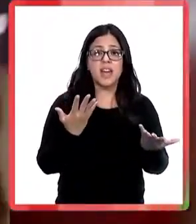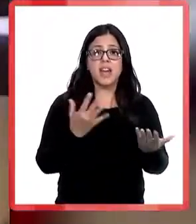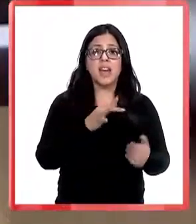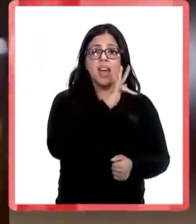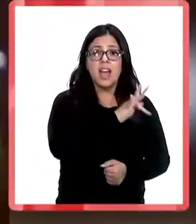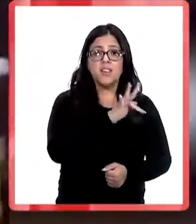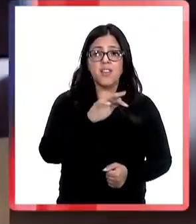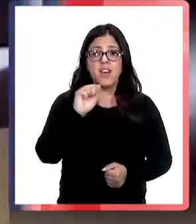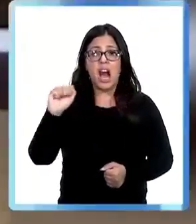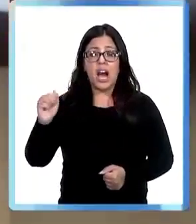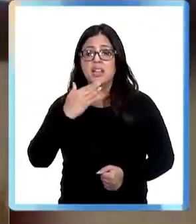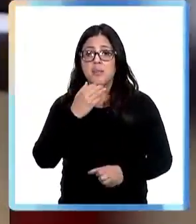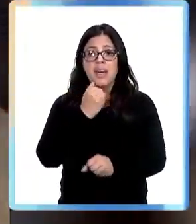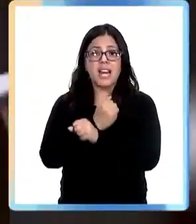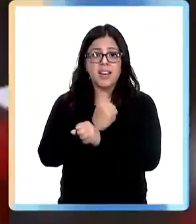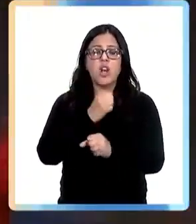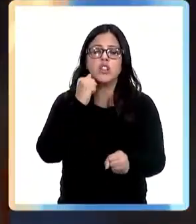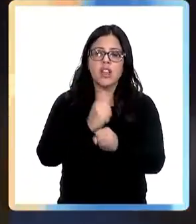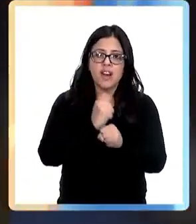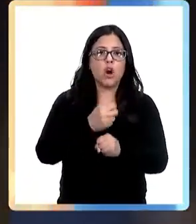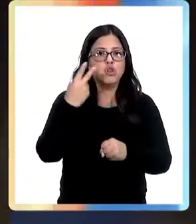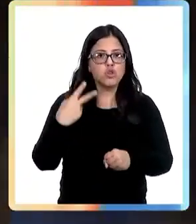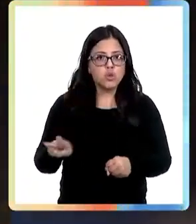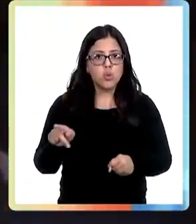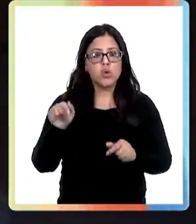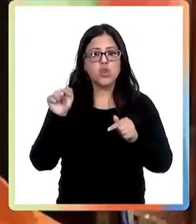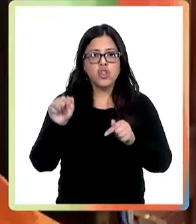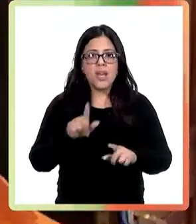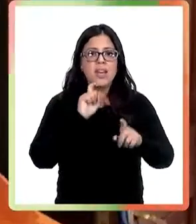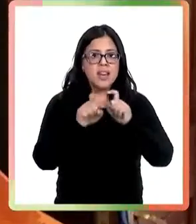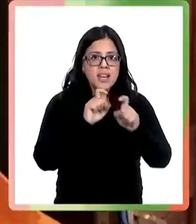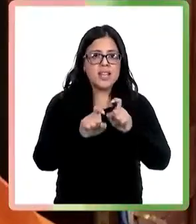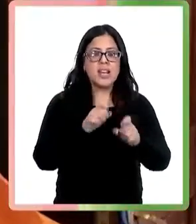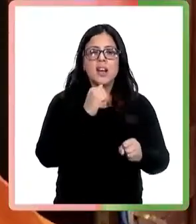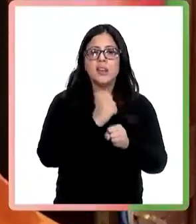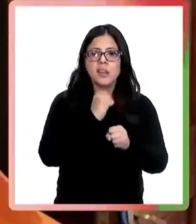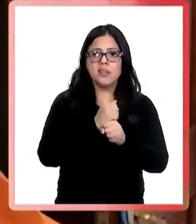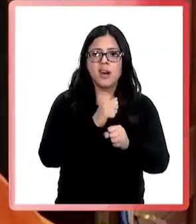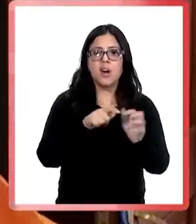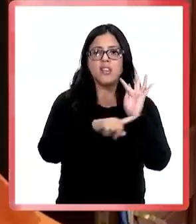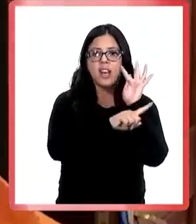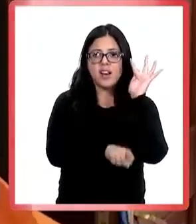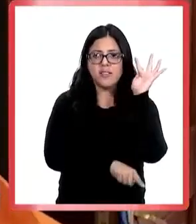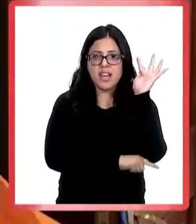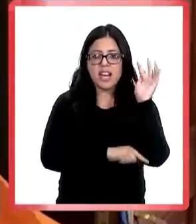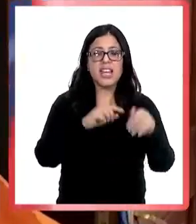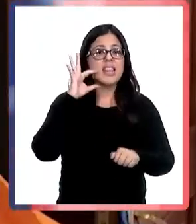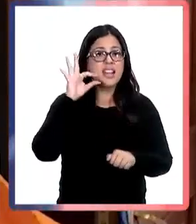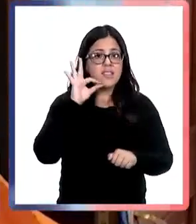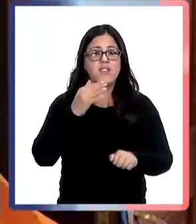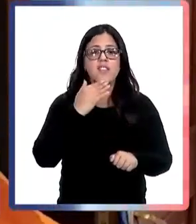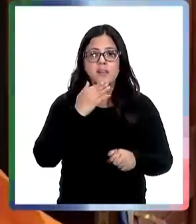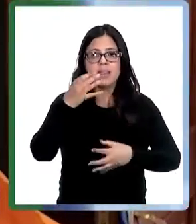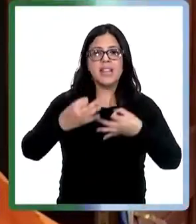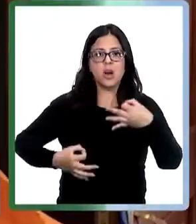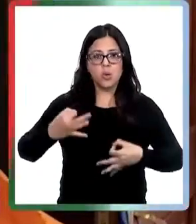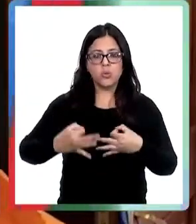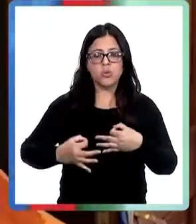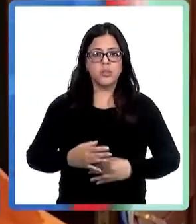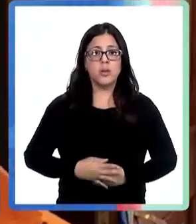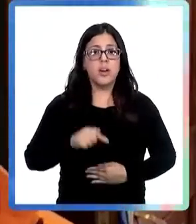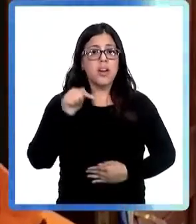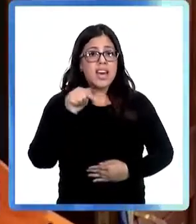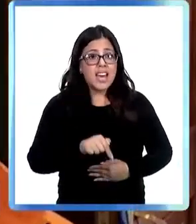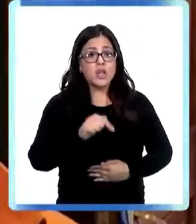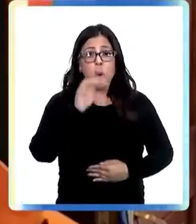el desempeño de la Fiscalía, del Bio Bio y de la Justicia. Esto es una burla para todos los chilenos. El gobierno,